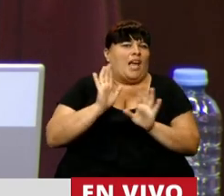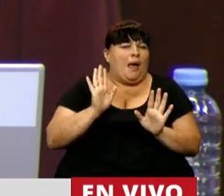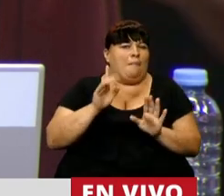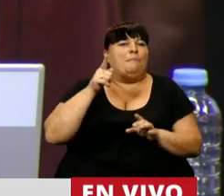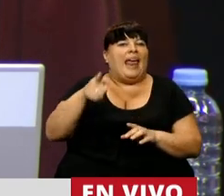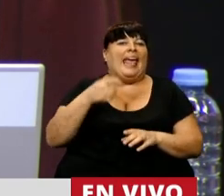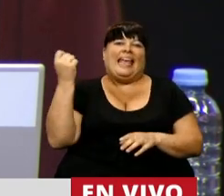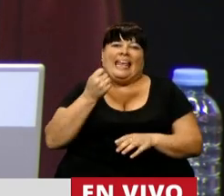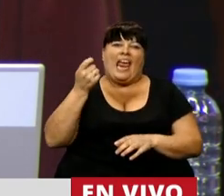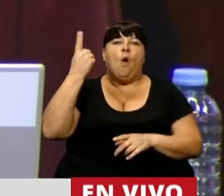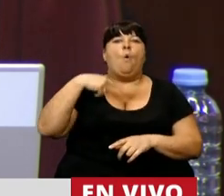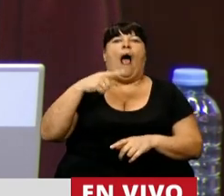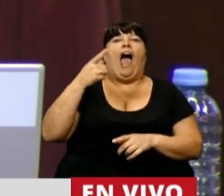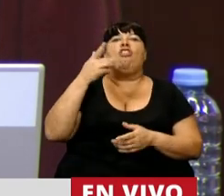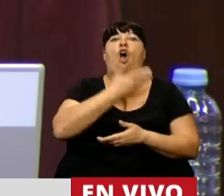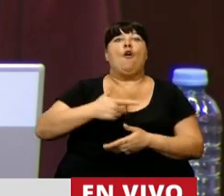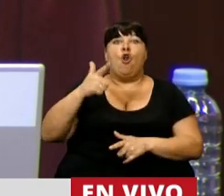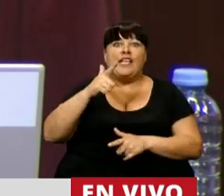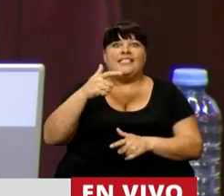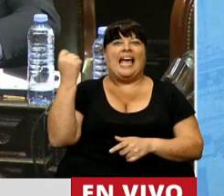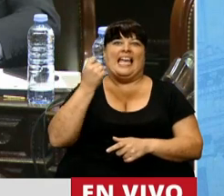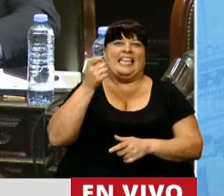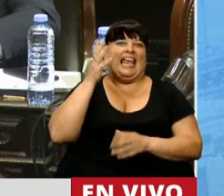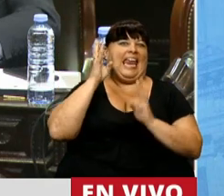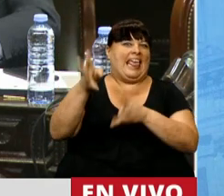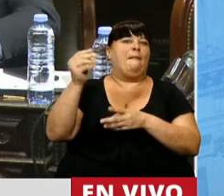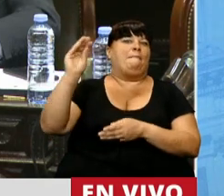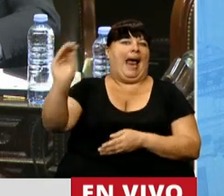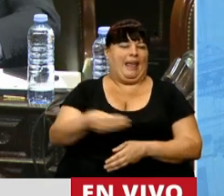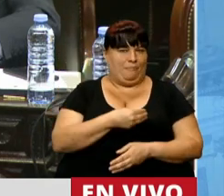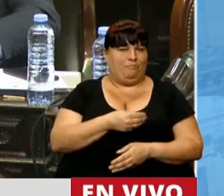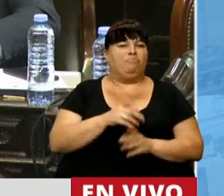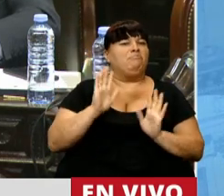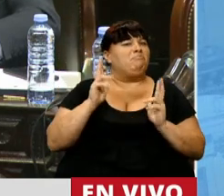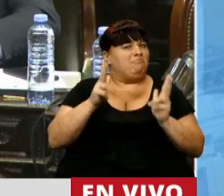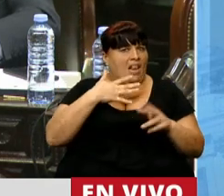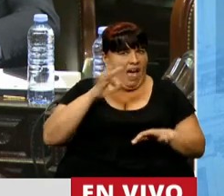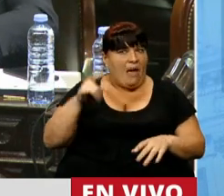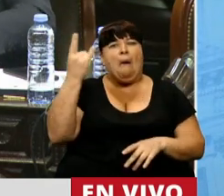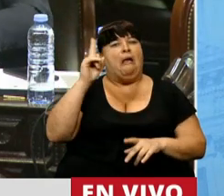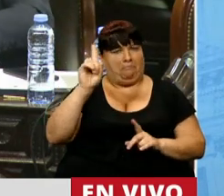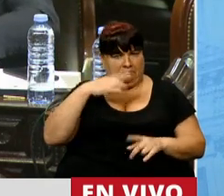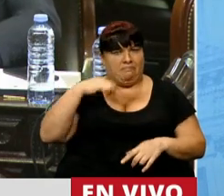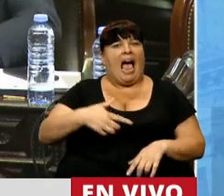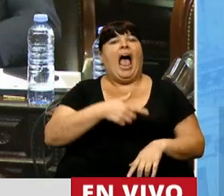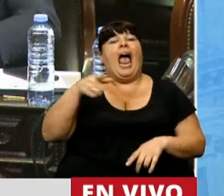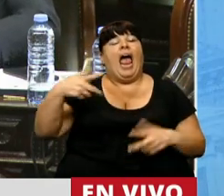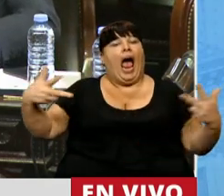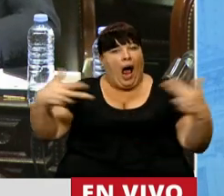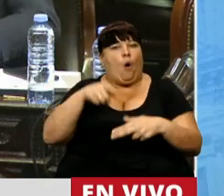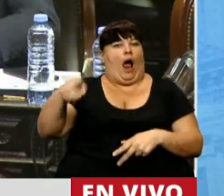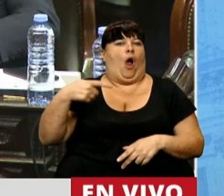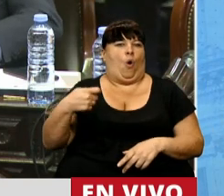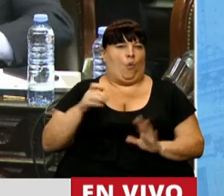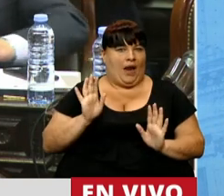esos intentos cada vez que no les toca gobernar. Sin rodeos y aunque lo nieguen, estamos frente a un ajuste a los jubilados.